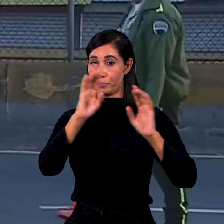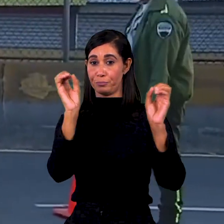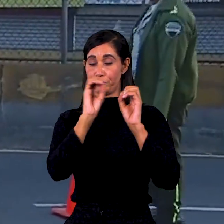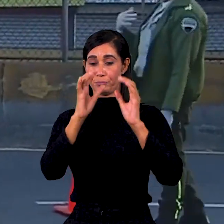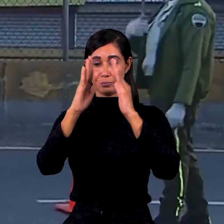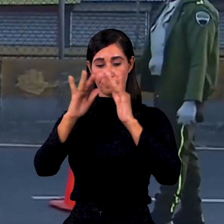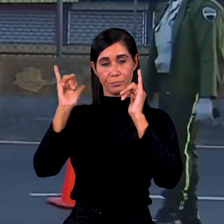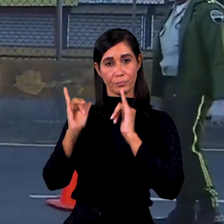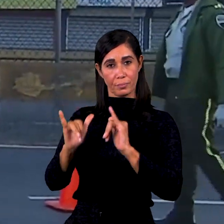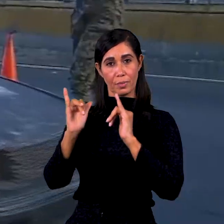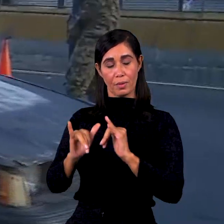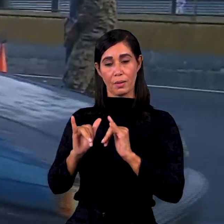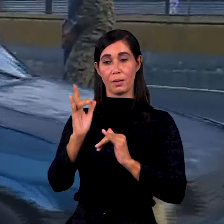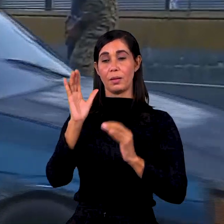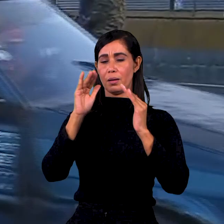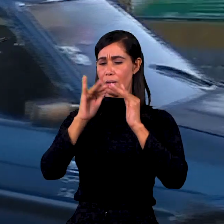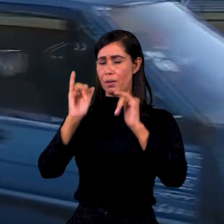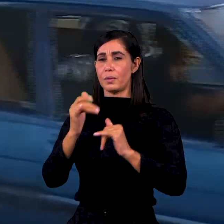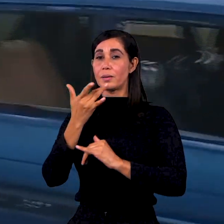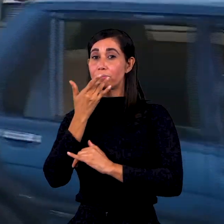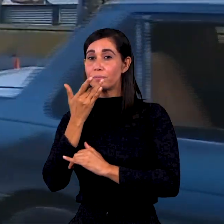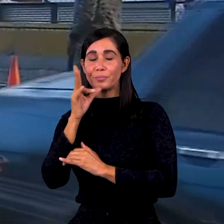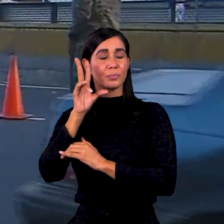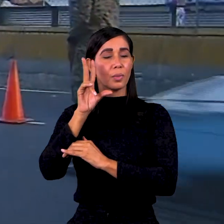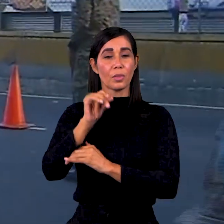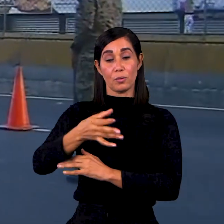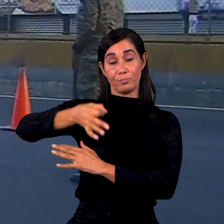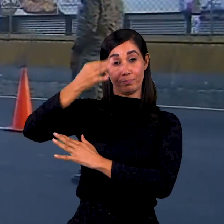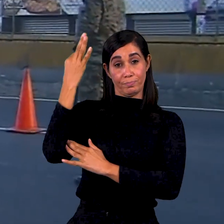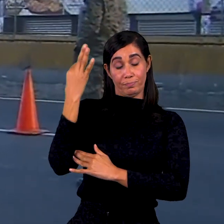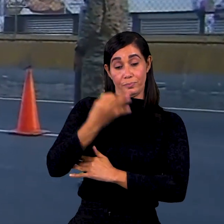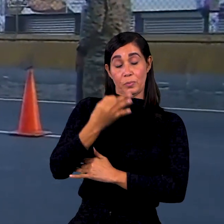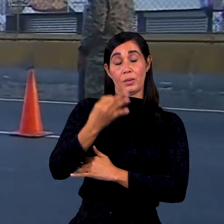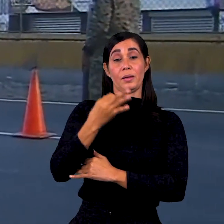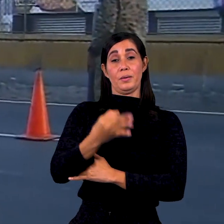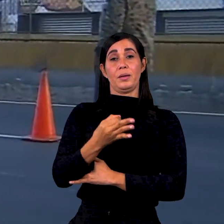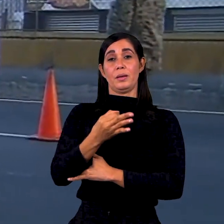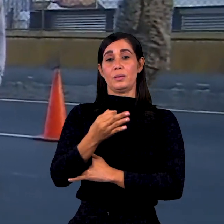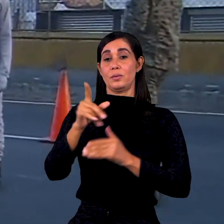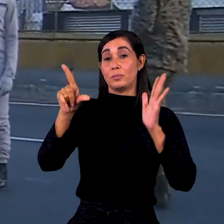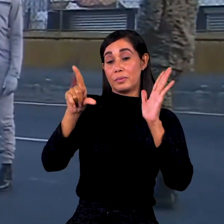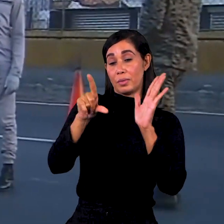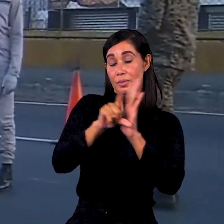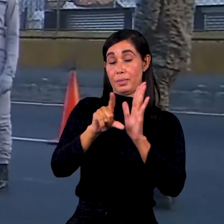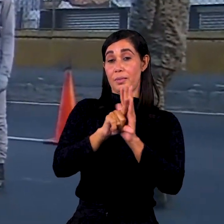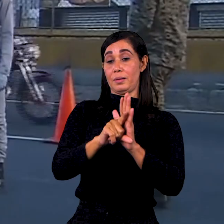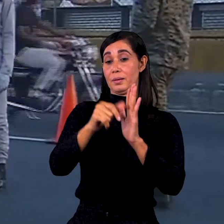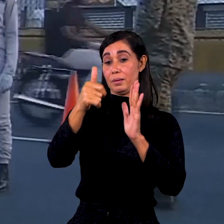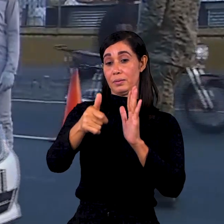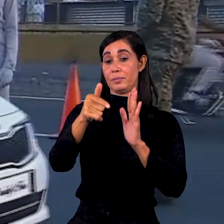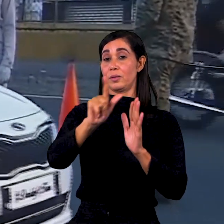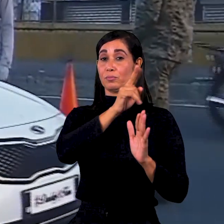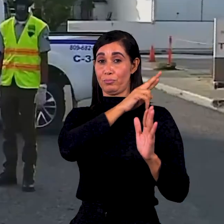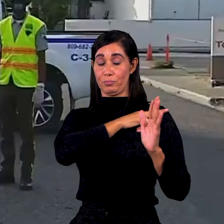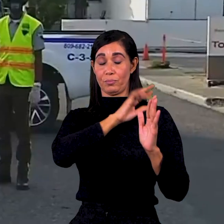violación al toque de queda. La cuarentena no es opcional. Es una obligación ética y cívica y también